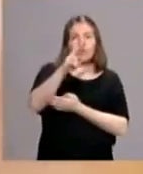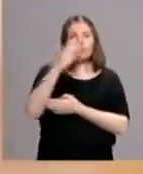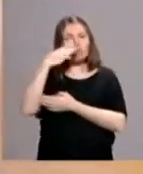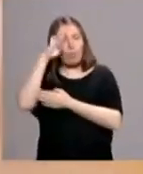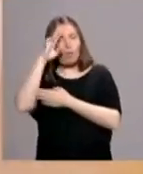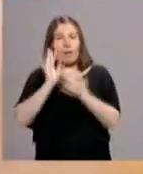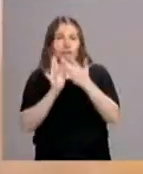Gracias. Gracias. Gracias. Gracias. Gracias.